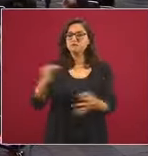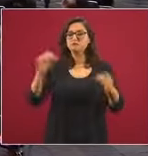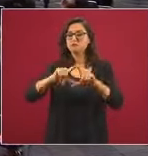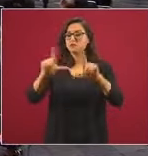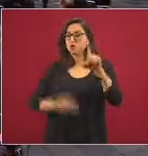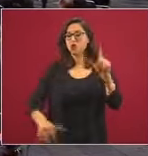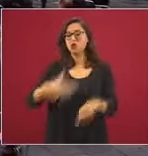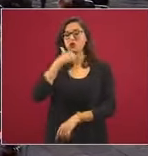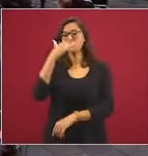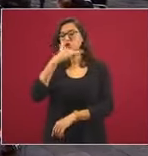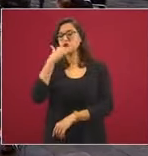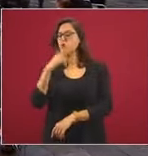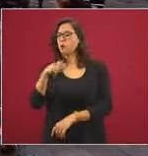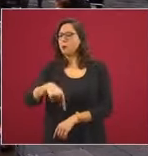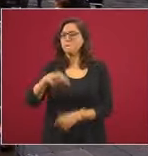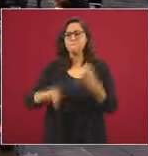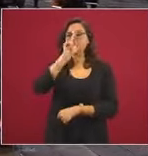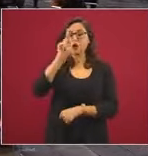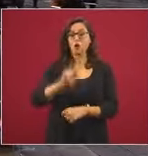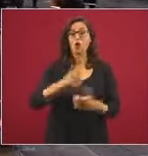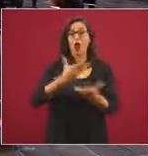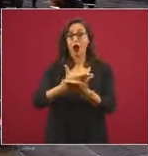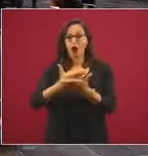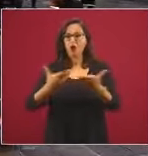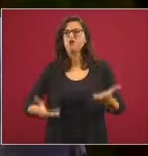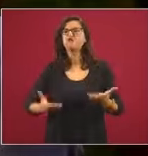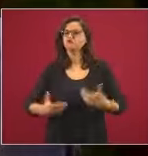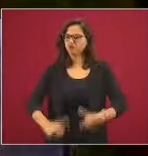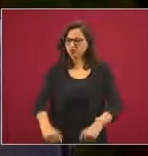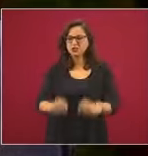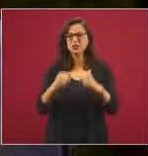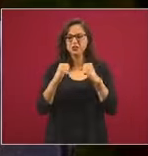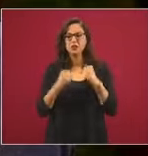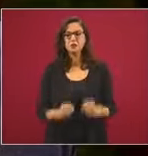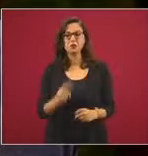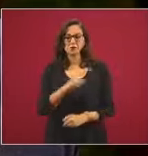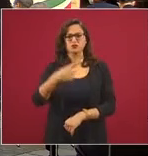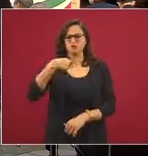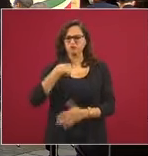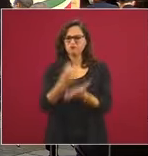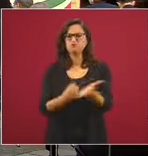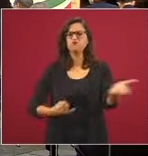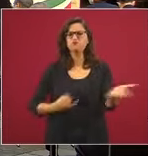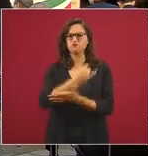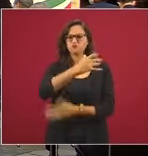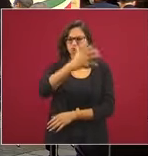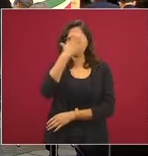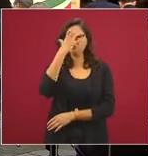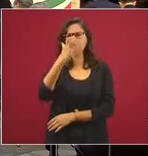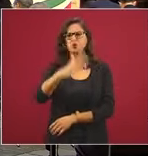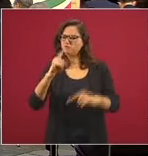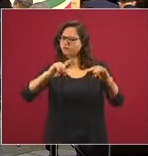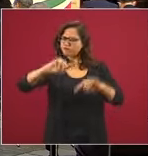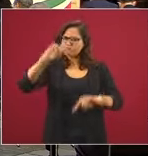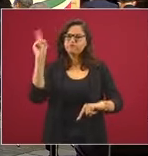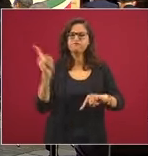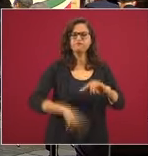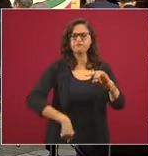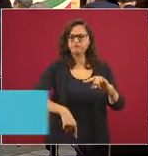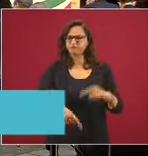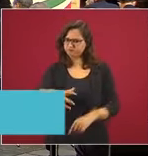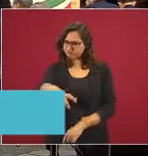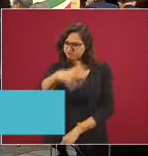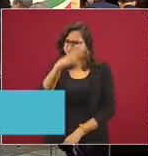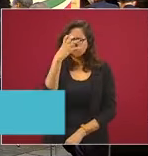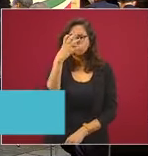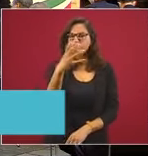La peste de la corrupción originó la crisis de México y estoy convencido de que en estos